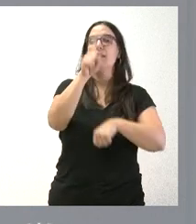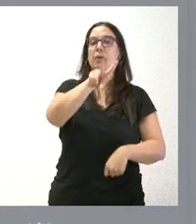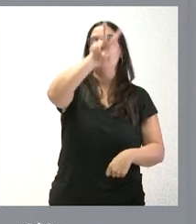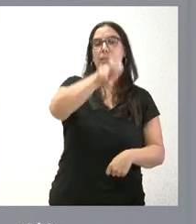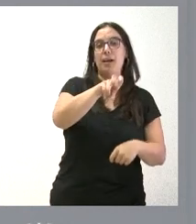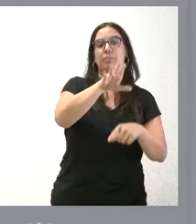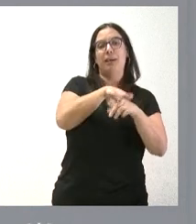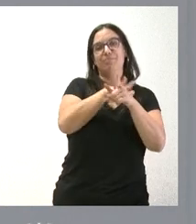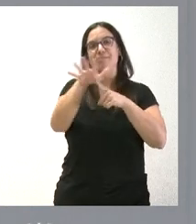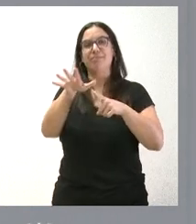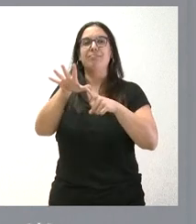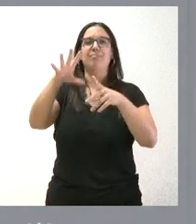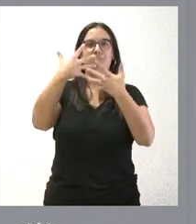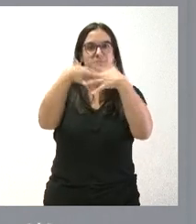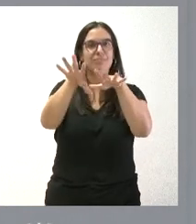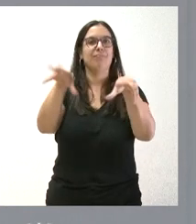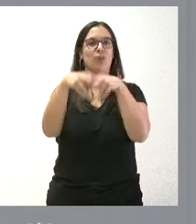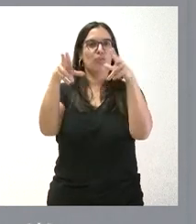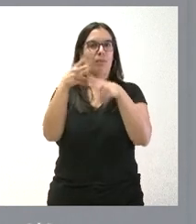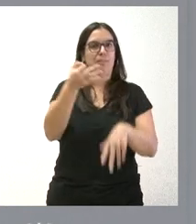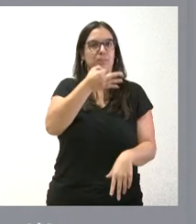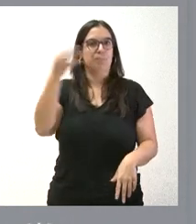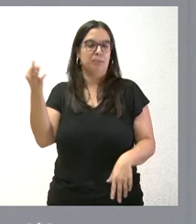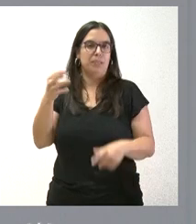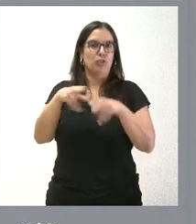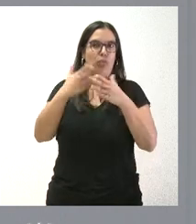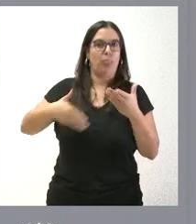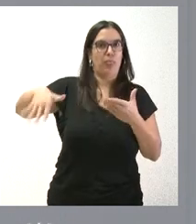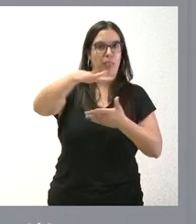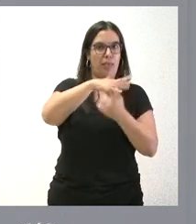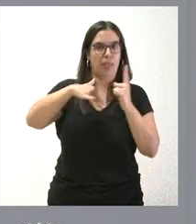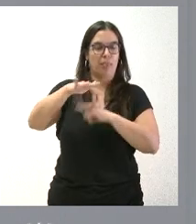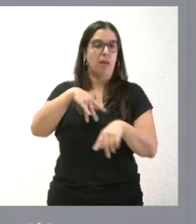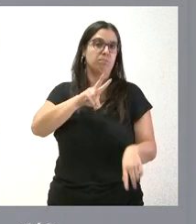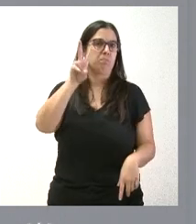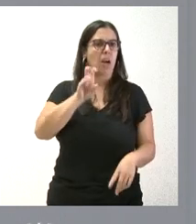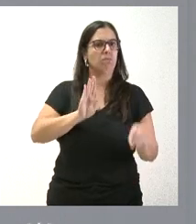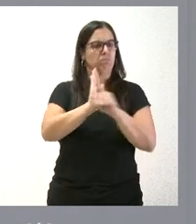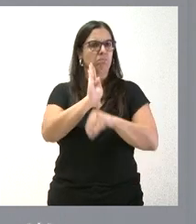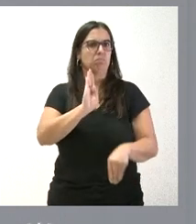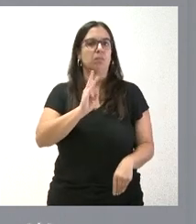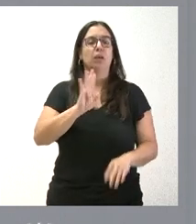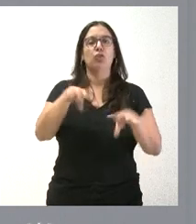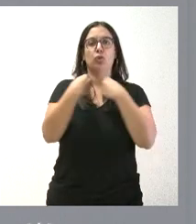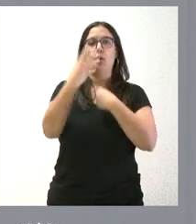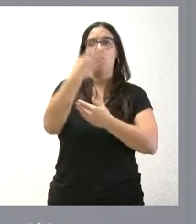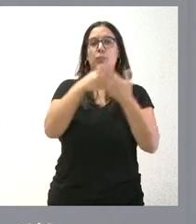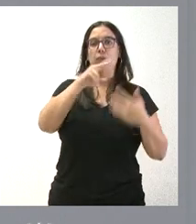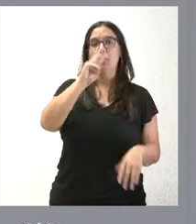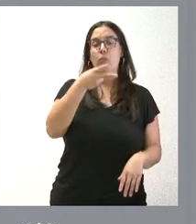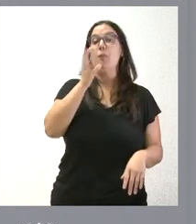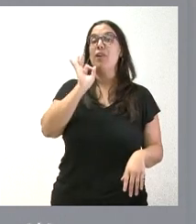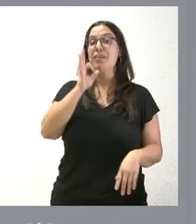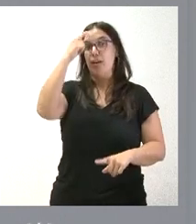inserción social y de plena integración en el conjunto de la sociedad. Merece la pena esta inversión. Son cuatro millones de euros, pero es verdad que el